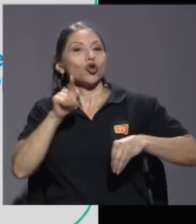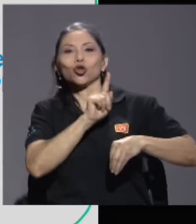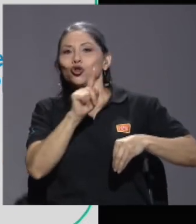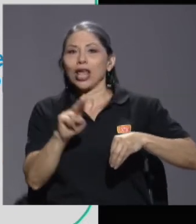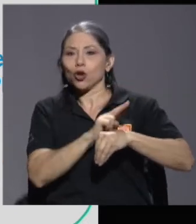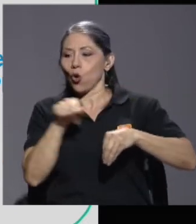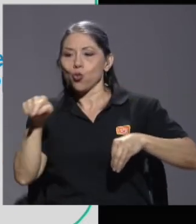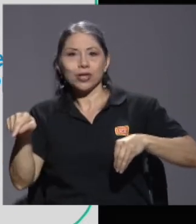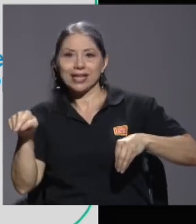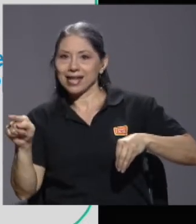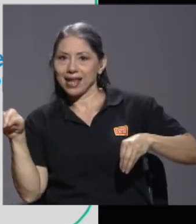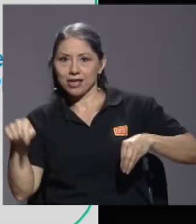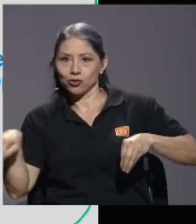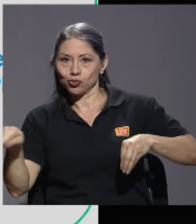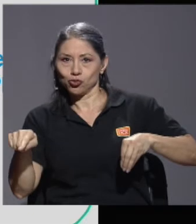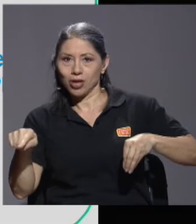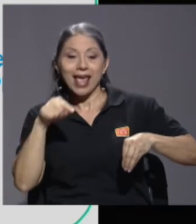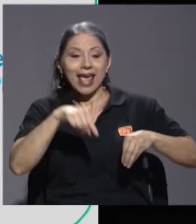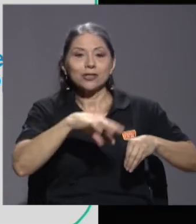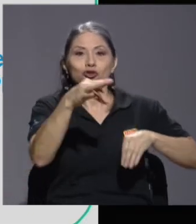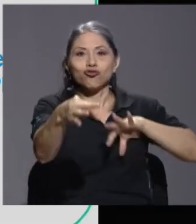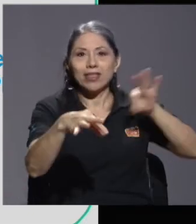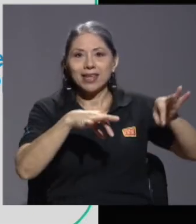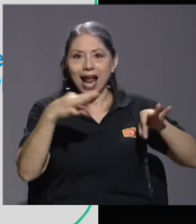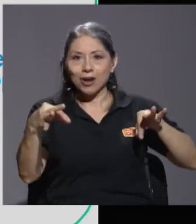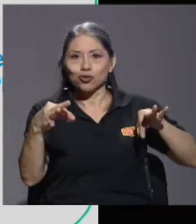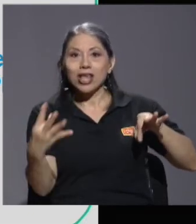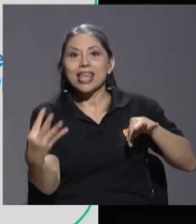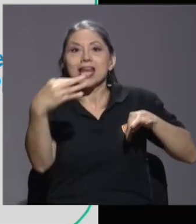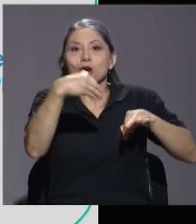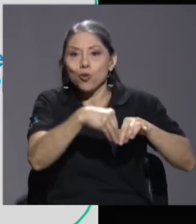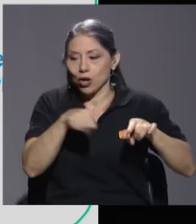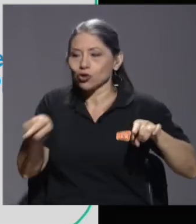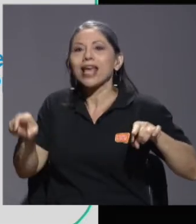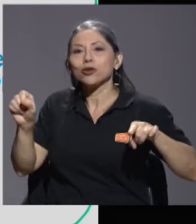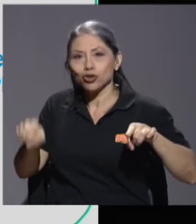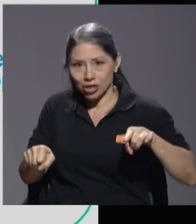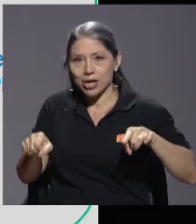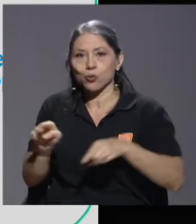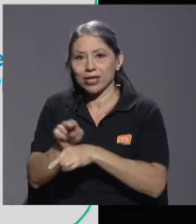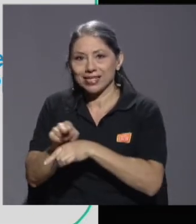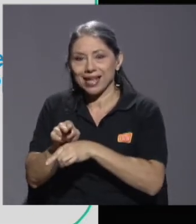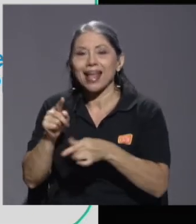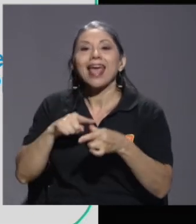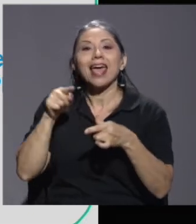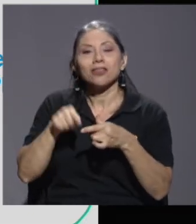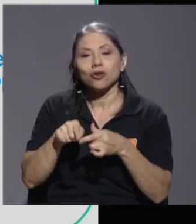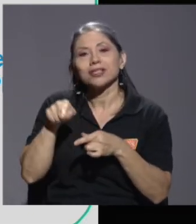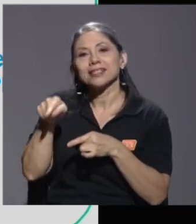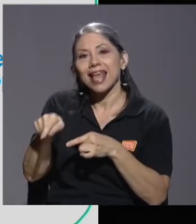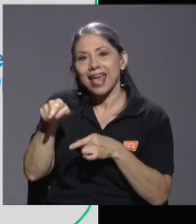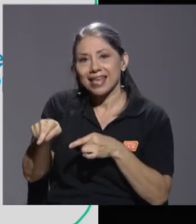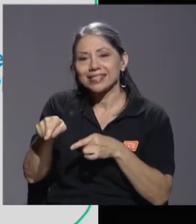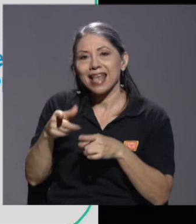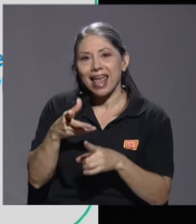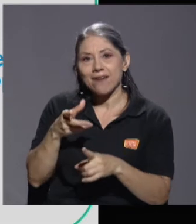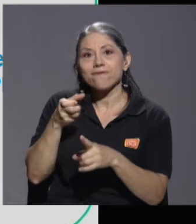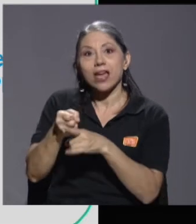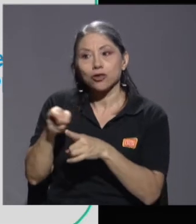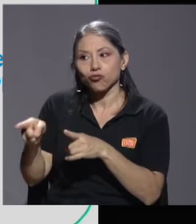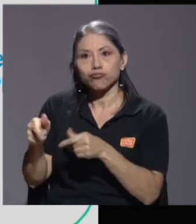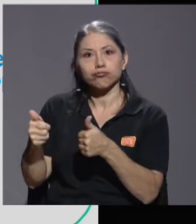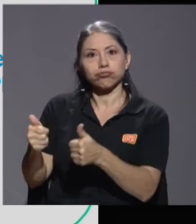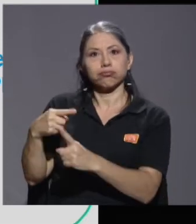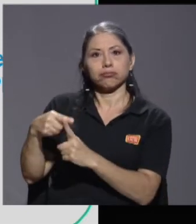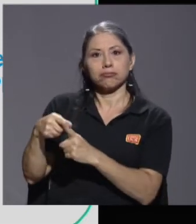de productos que no son consumidos por esos primeros tres deciles. Entonces mejoramos bastante el efecto sobre ese decil de menores ingresos.